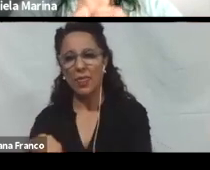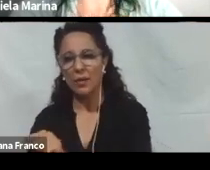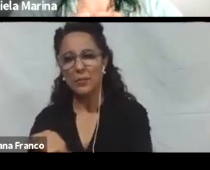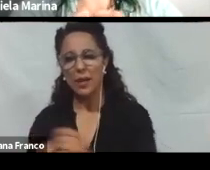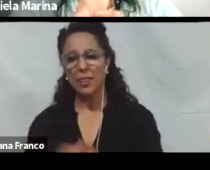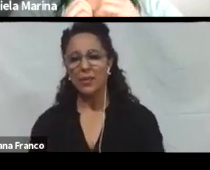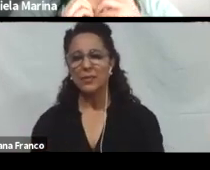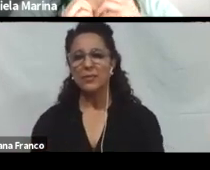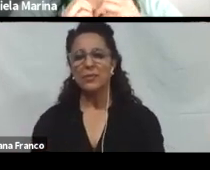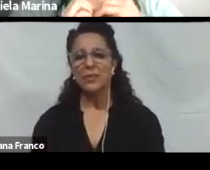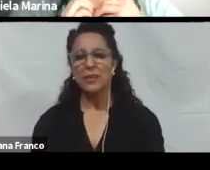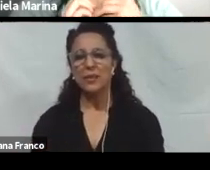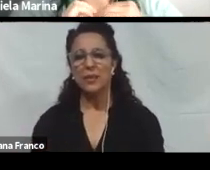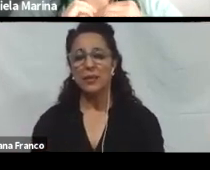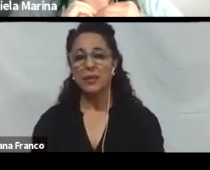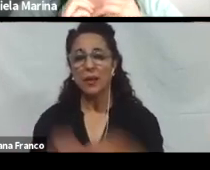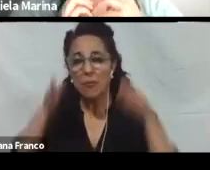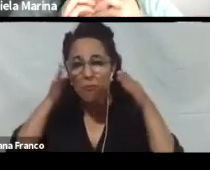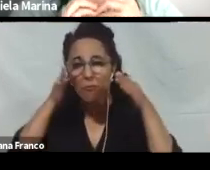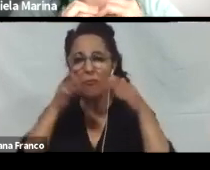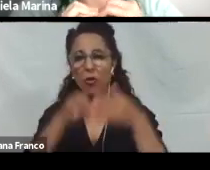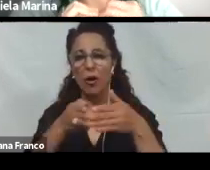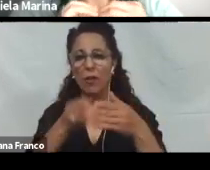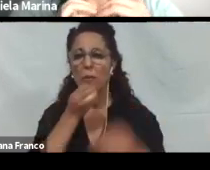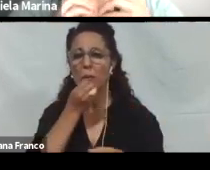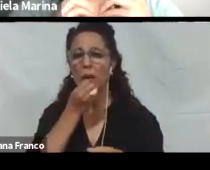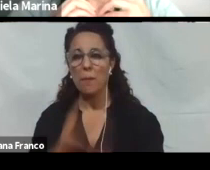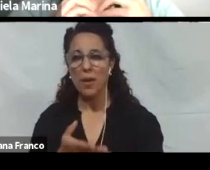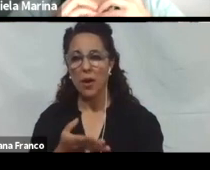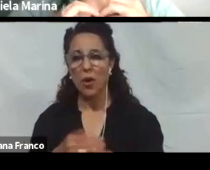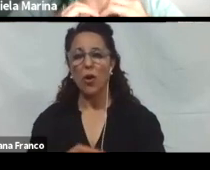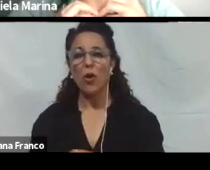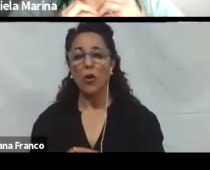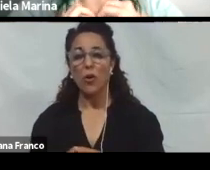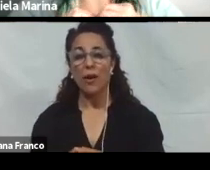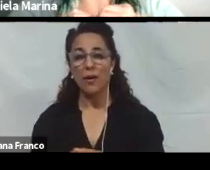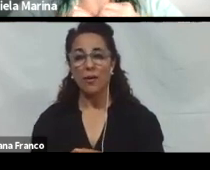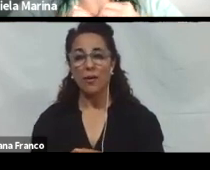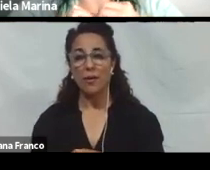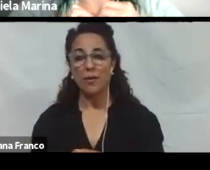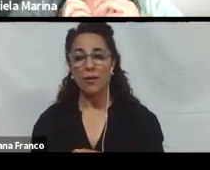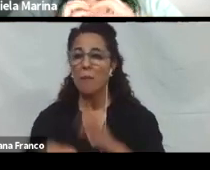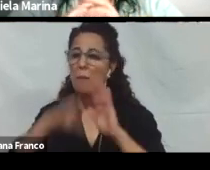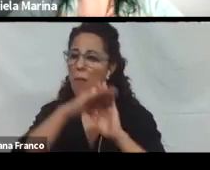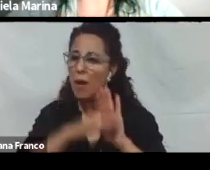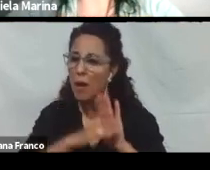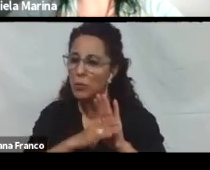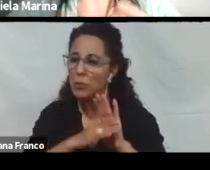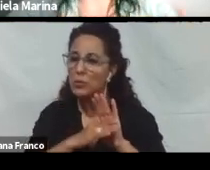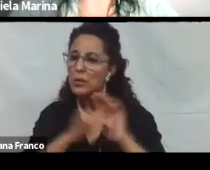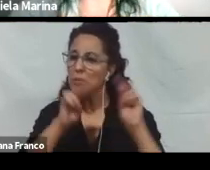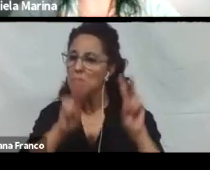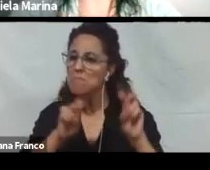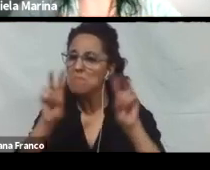Y que sean. Enfocados. A mejorar. Justamente. La accesibilidad. Siguiendo. Las pautas. Y metodologías. Que mencionamos.